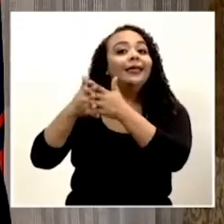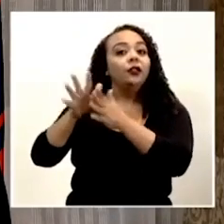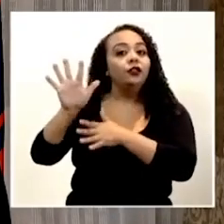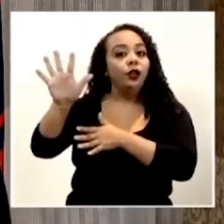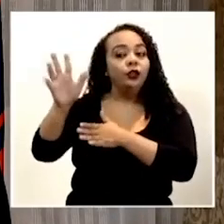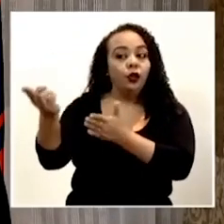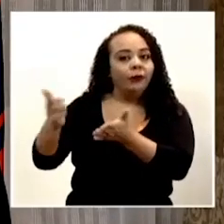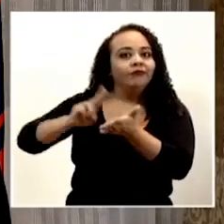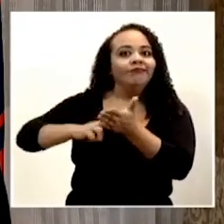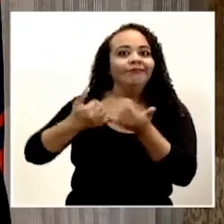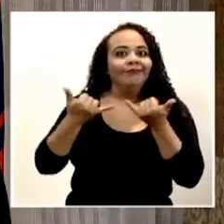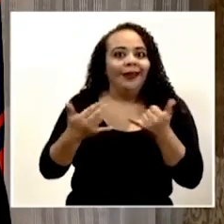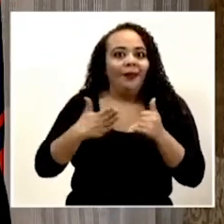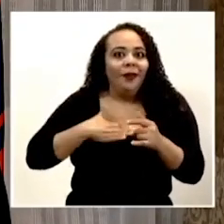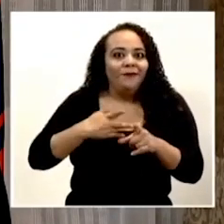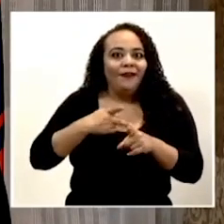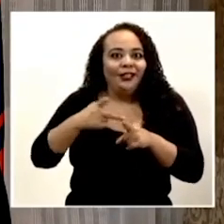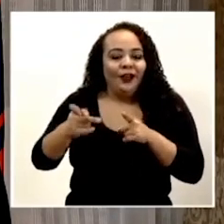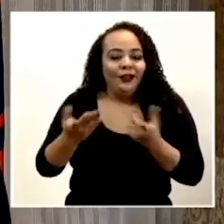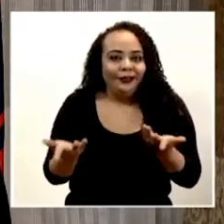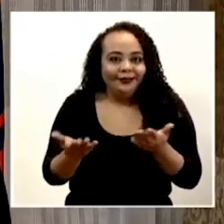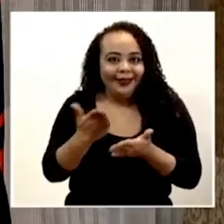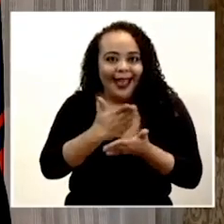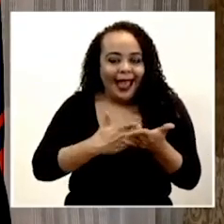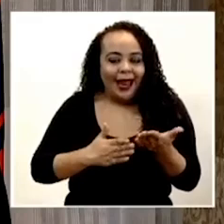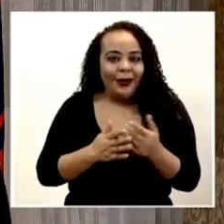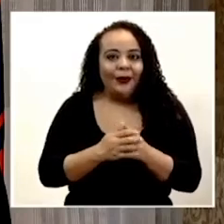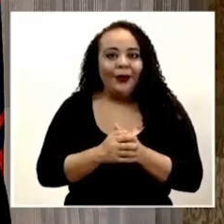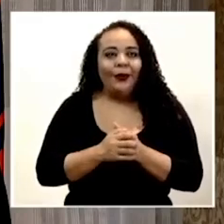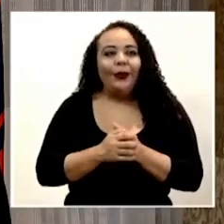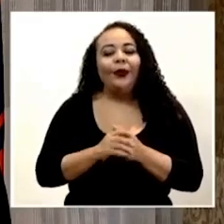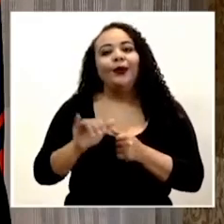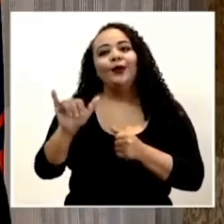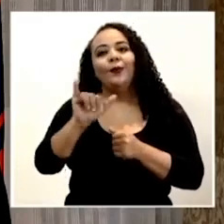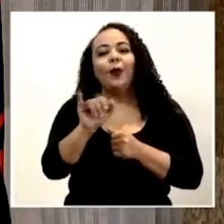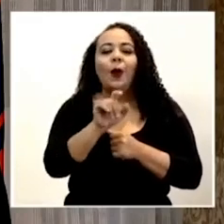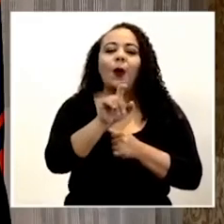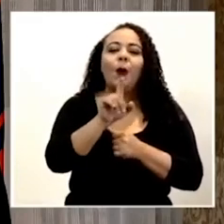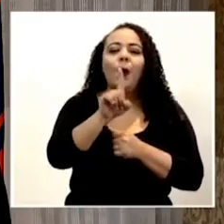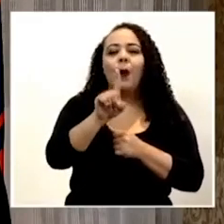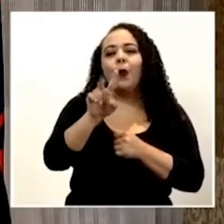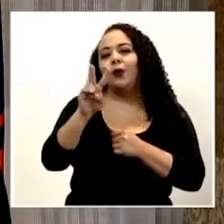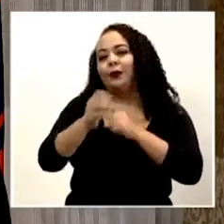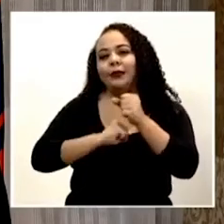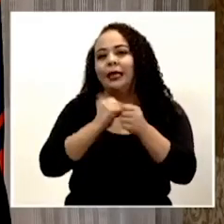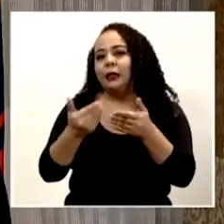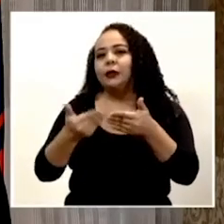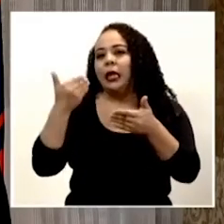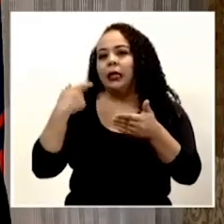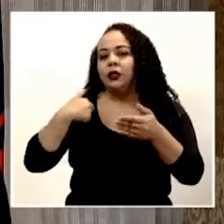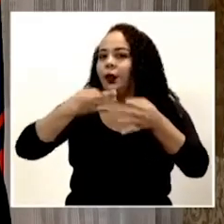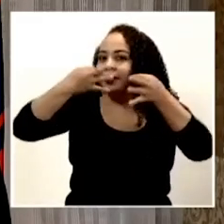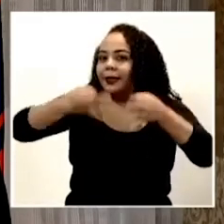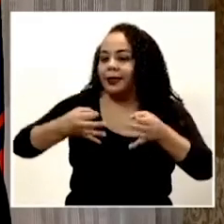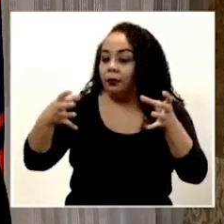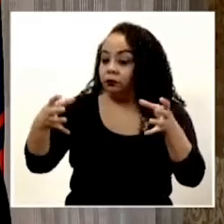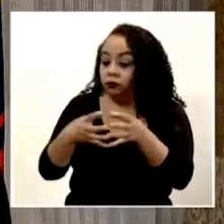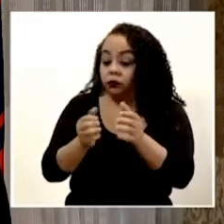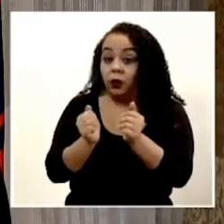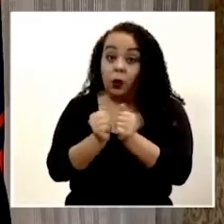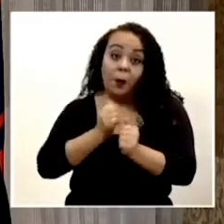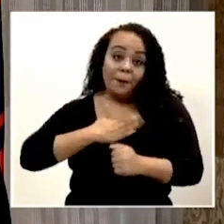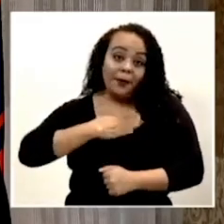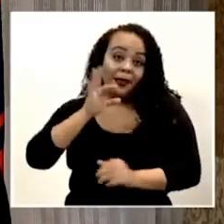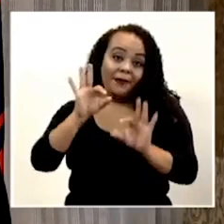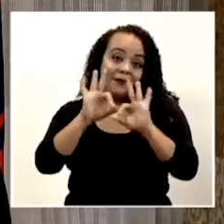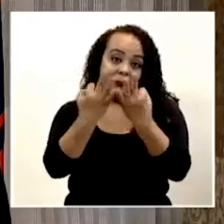contratado y ya era mi profesión. Fue algo que, como uno o dos años antes había decidido con, en conjunto con mi familia